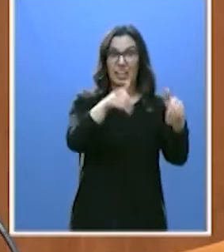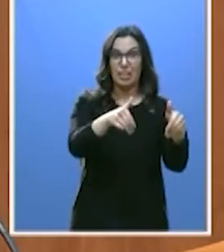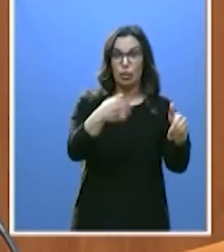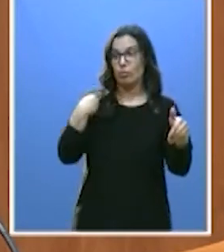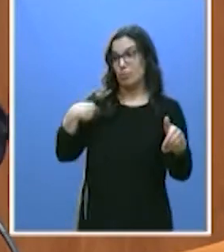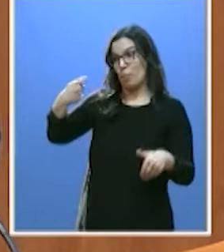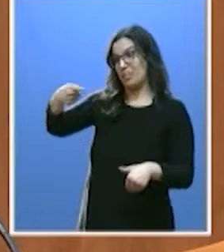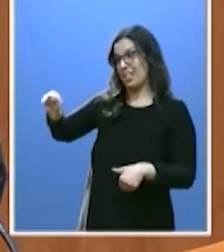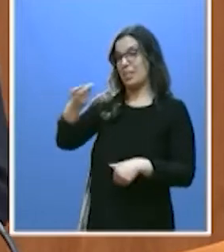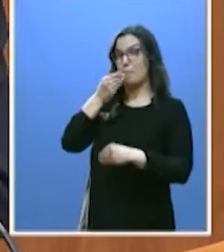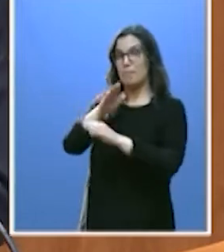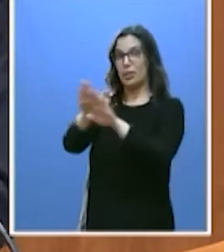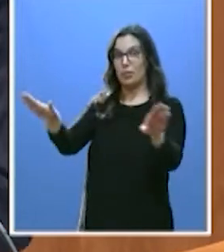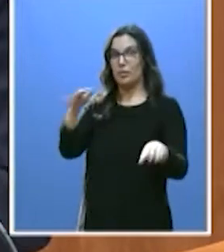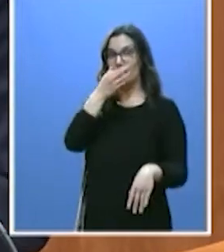presidente.